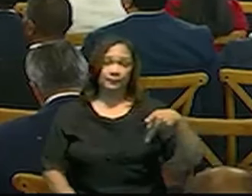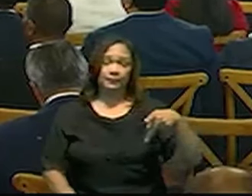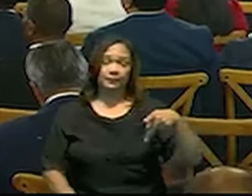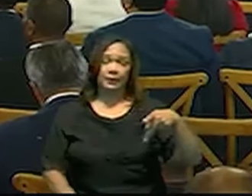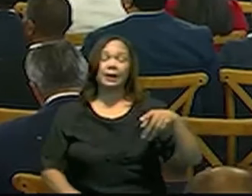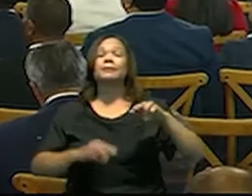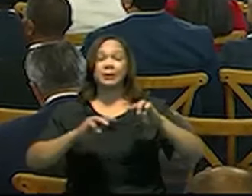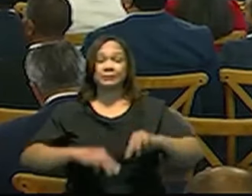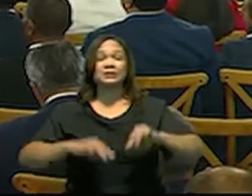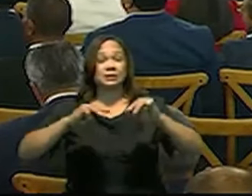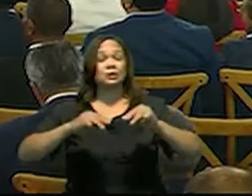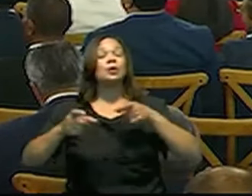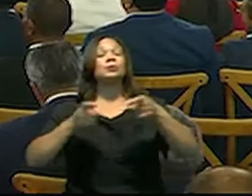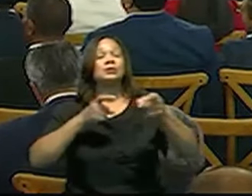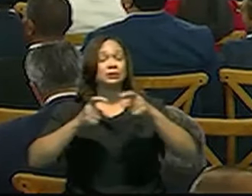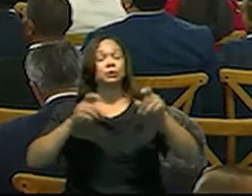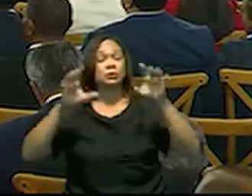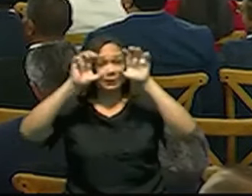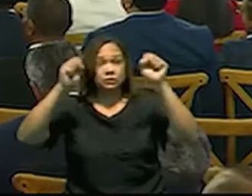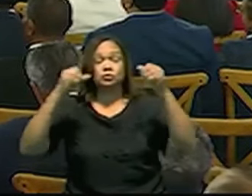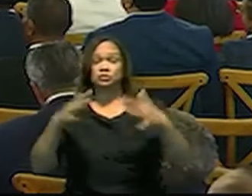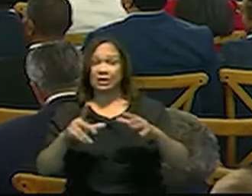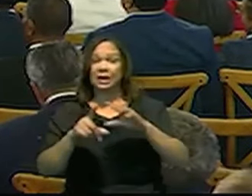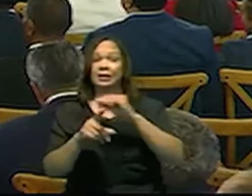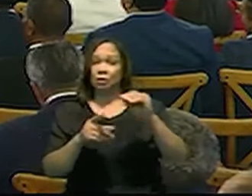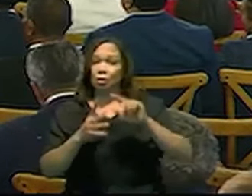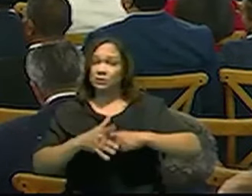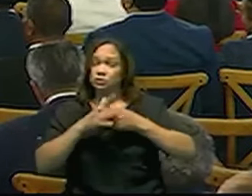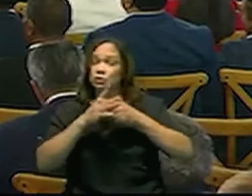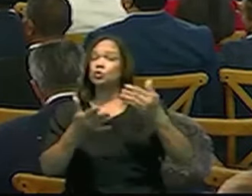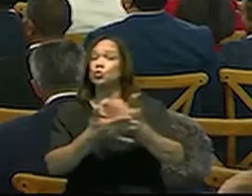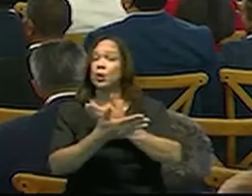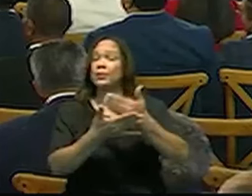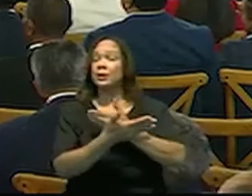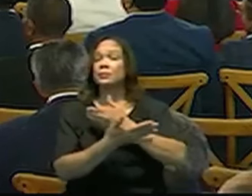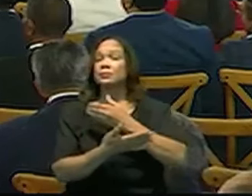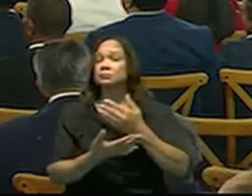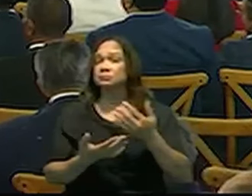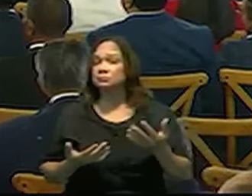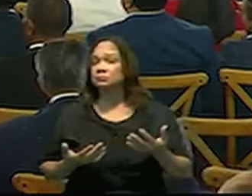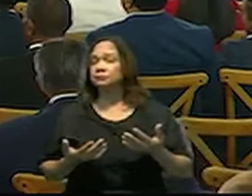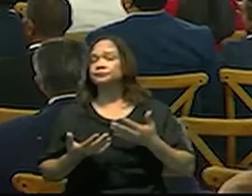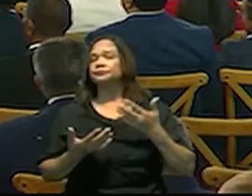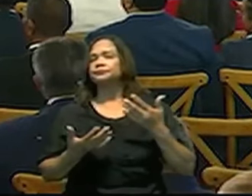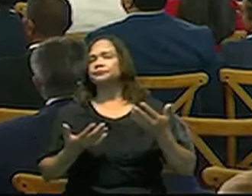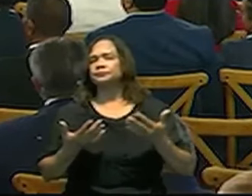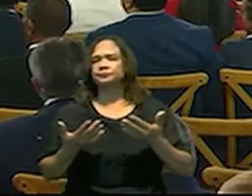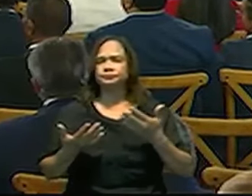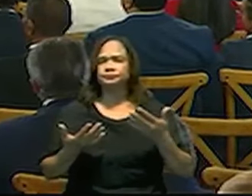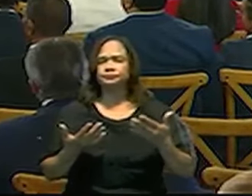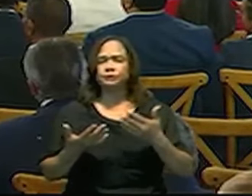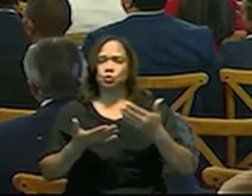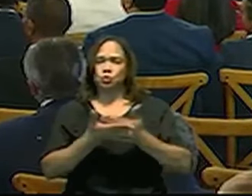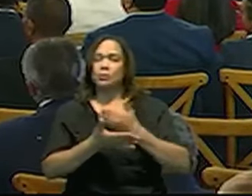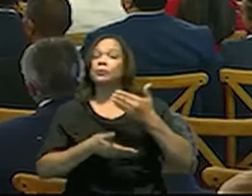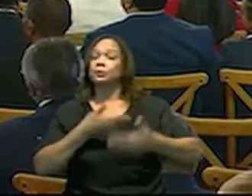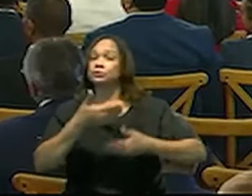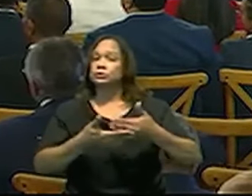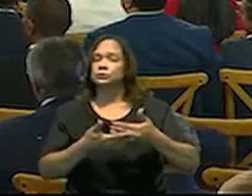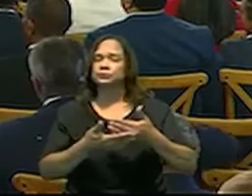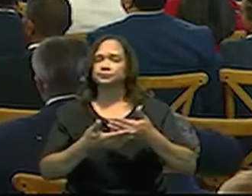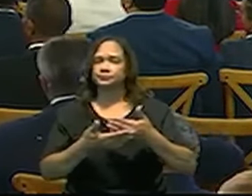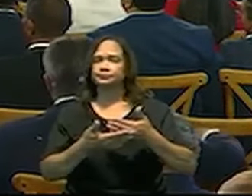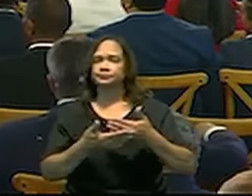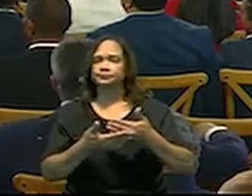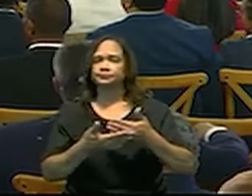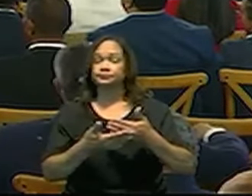Presidencia, se está instaurando una nueva... digamos que un nuevo proceso, que es